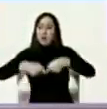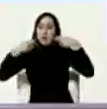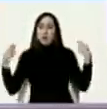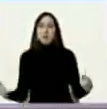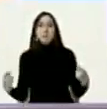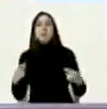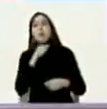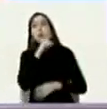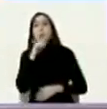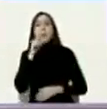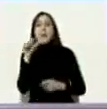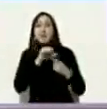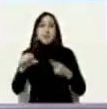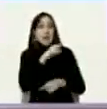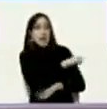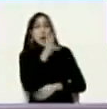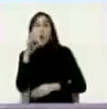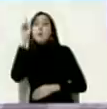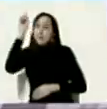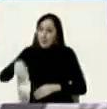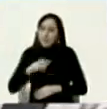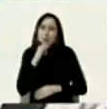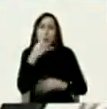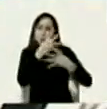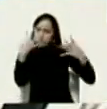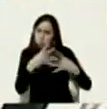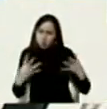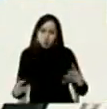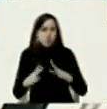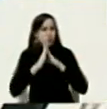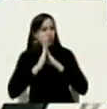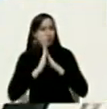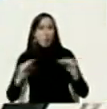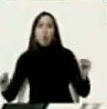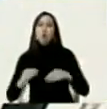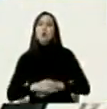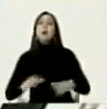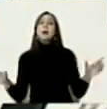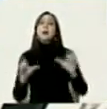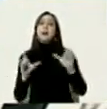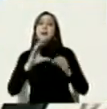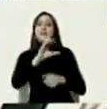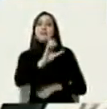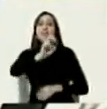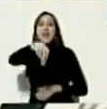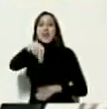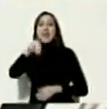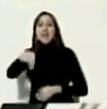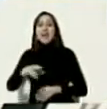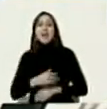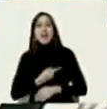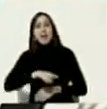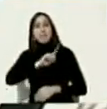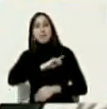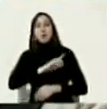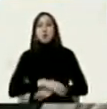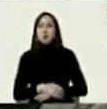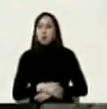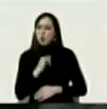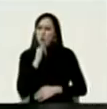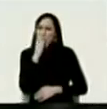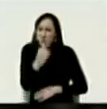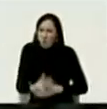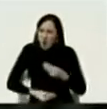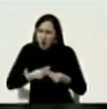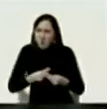semana de Colombia en CNN en español anunciaron varias veces colapso